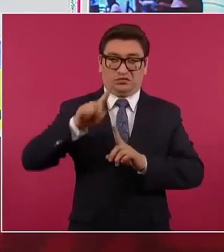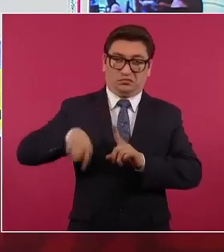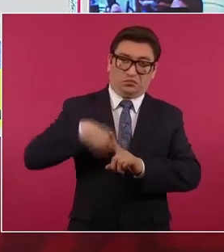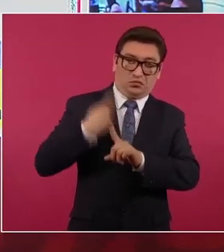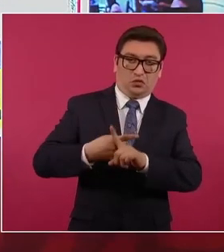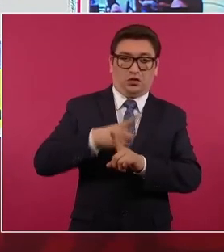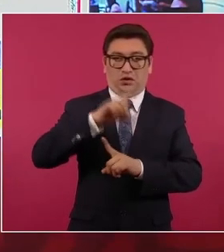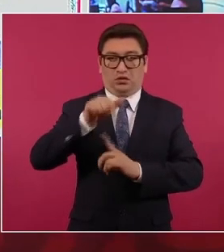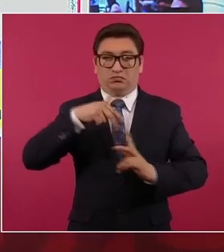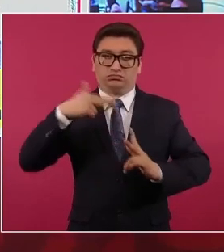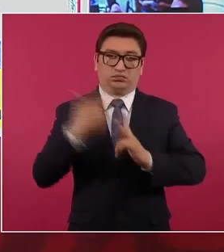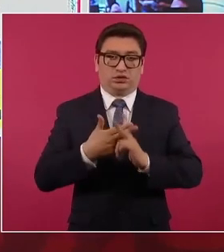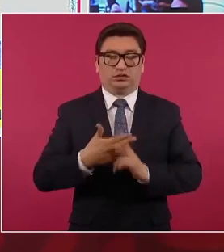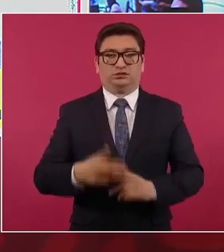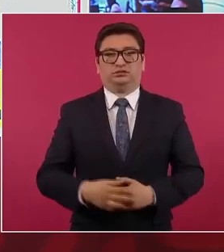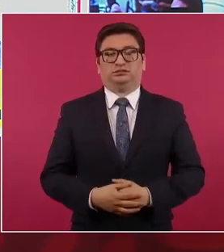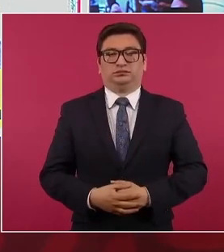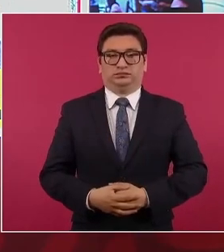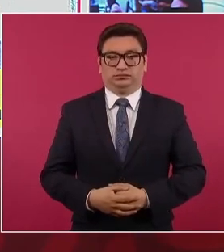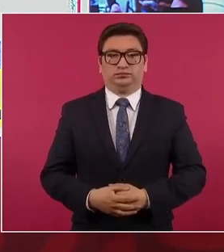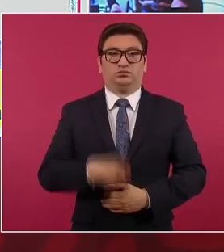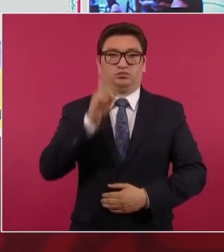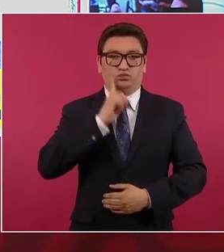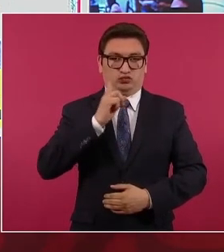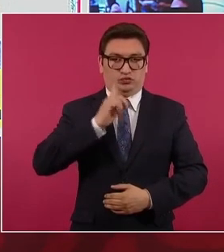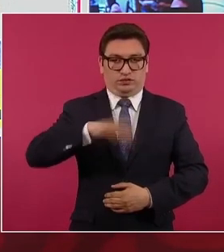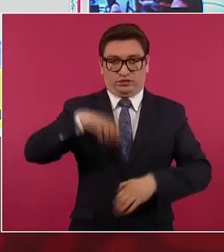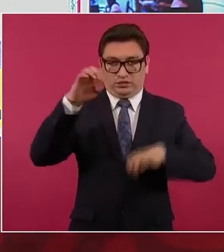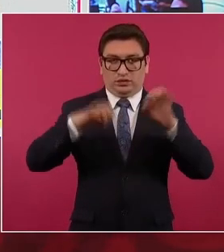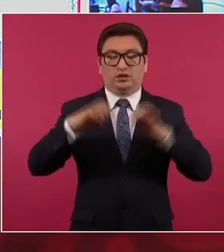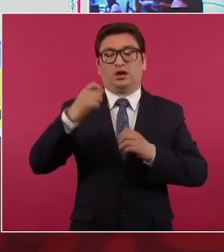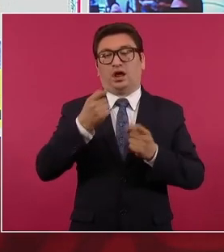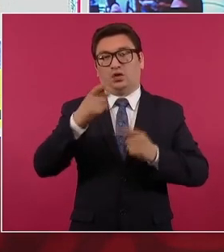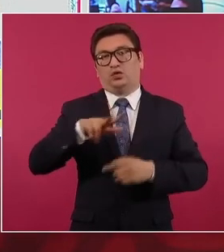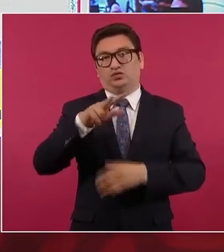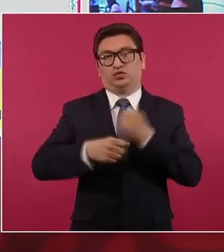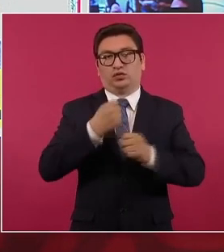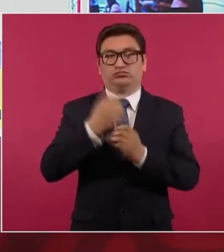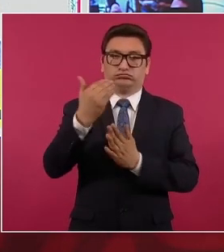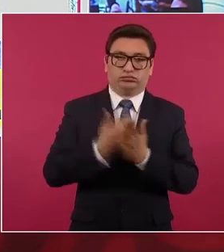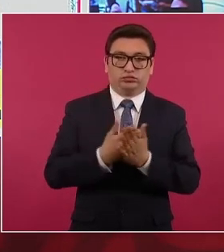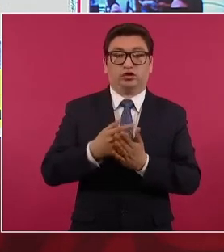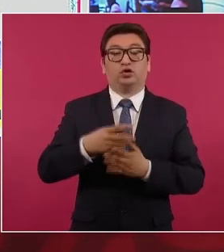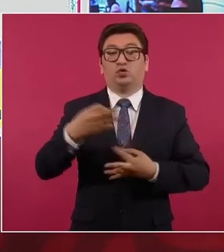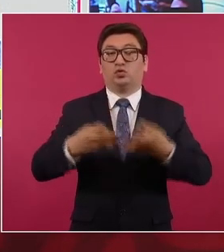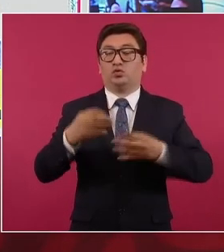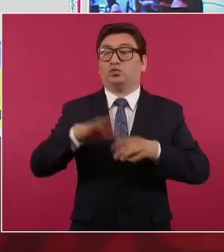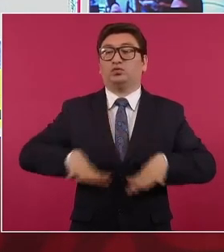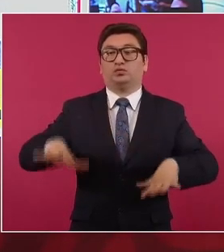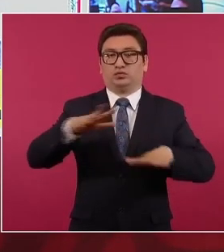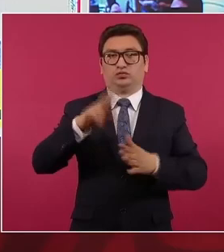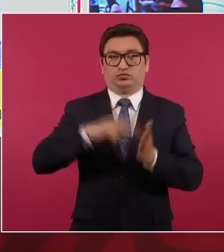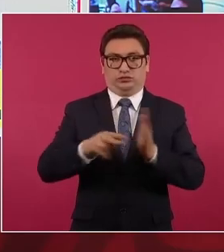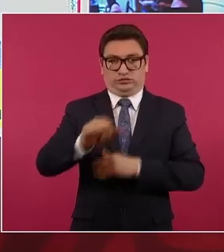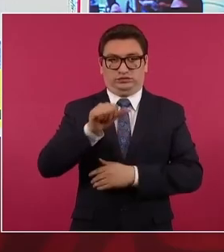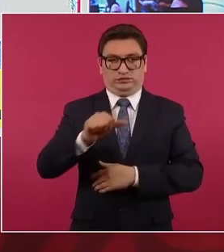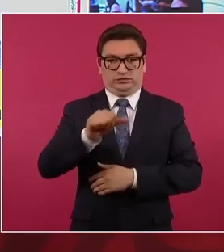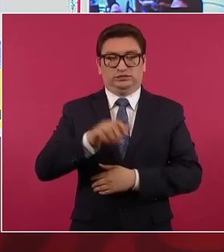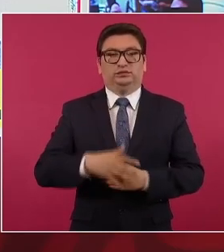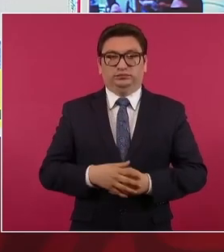y asesinaba, mujeres mayores y menores de edad. Un juez local en 2016